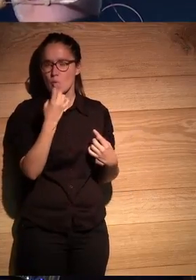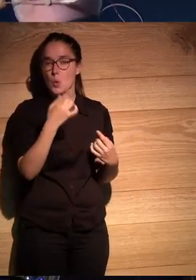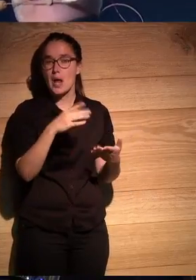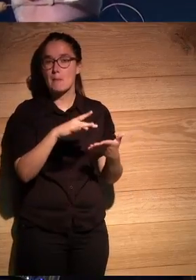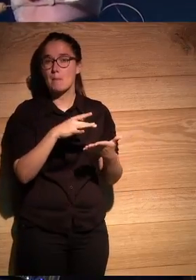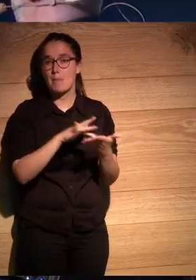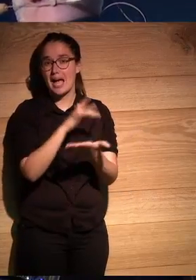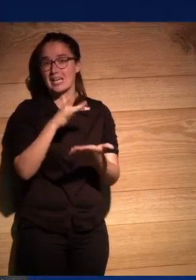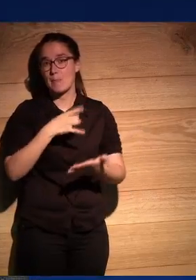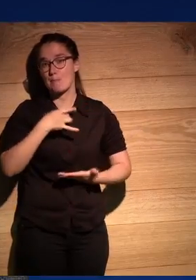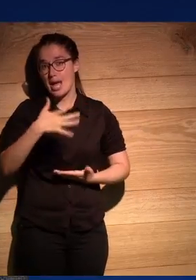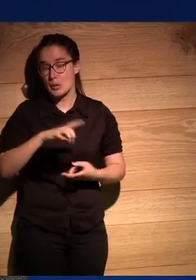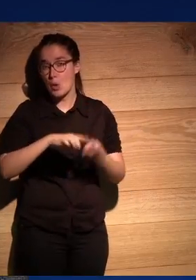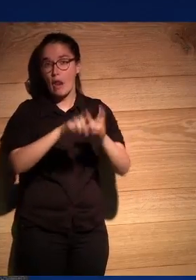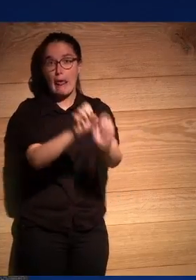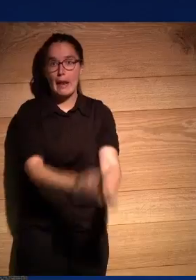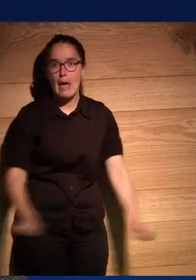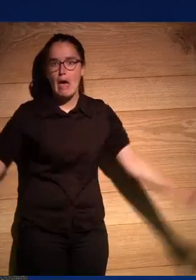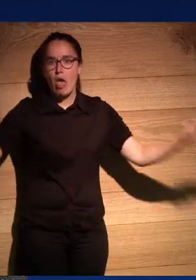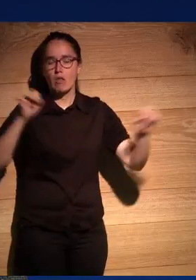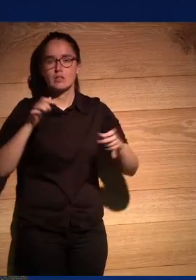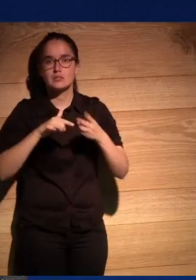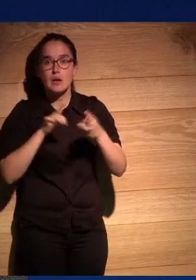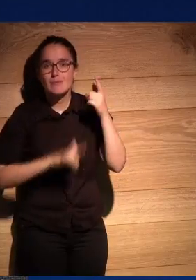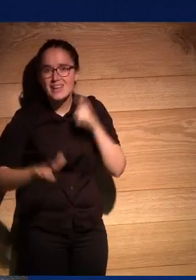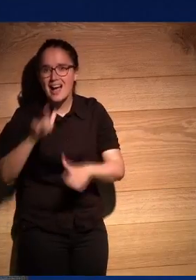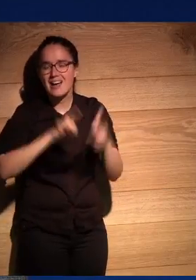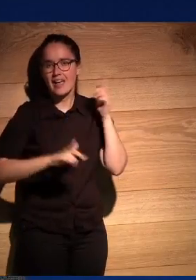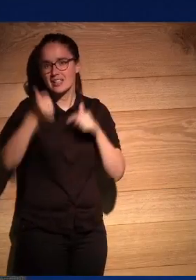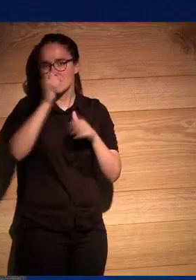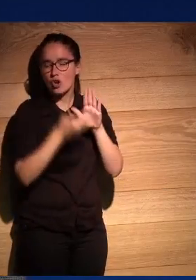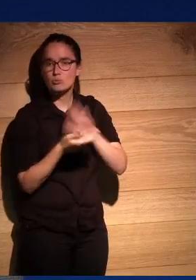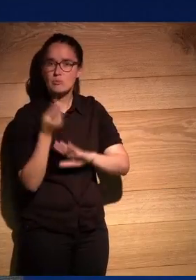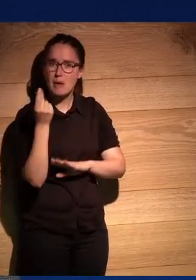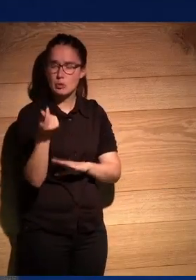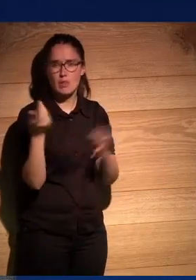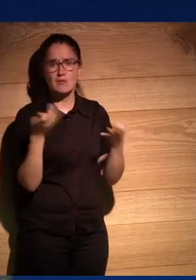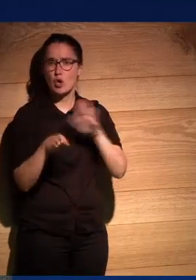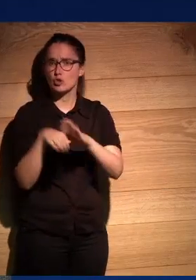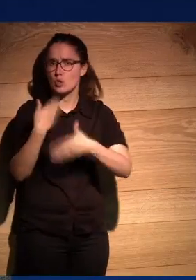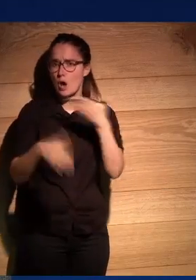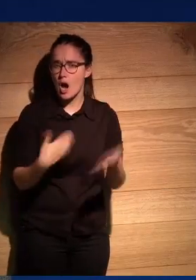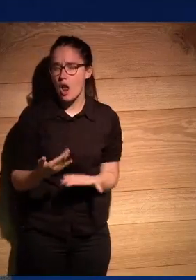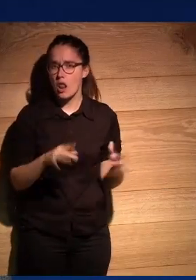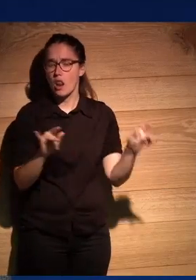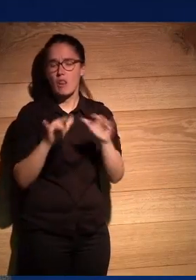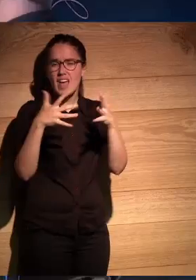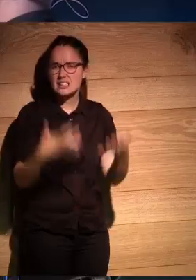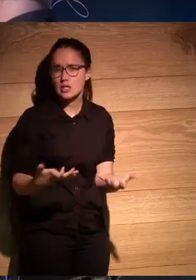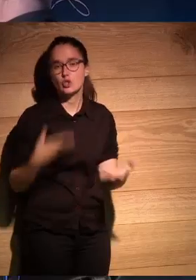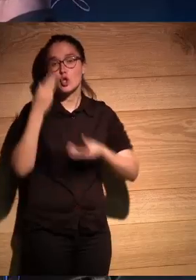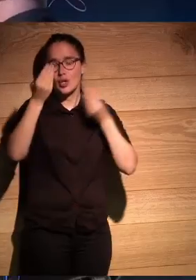en blanco la nada el viaje el viaje chicos vámonos o sea el desierto yo creo que